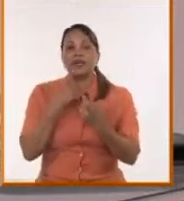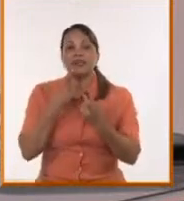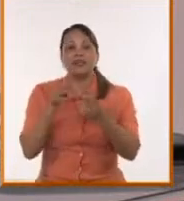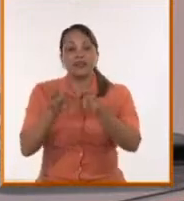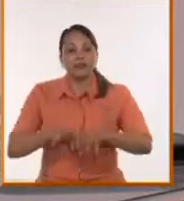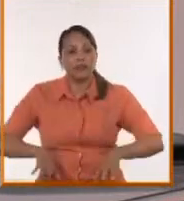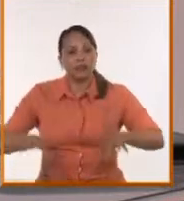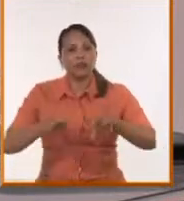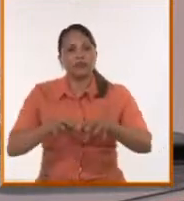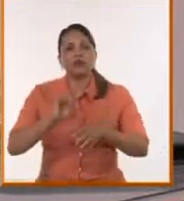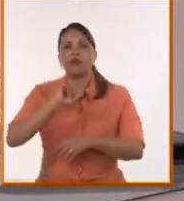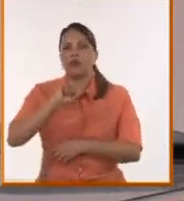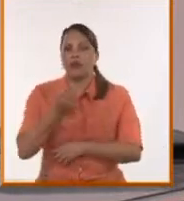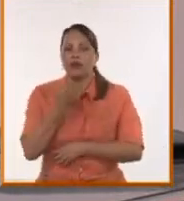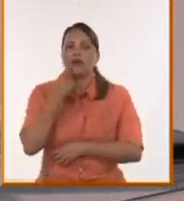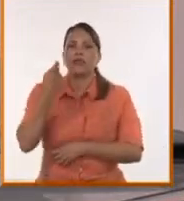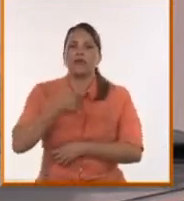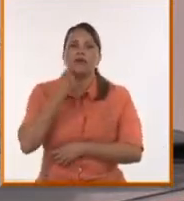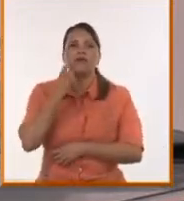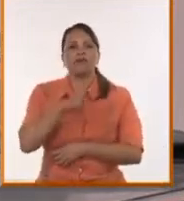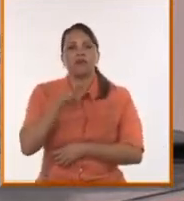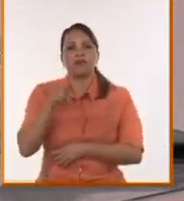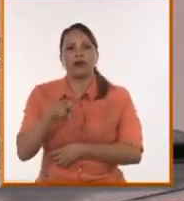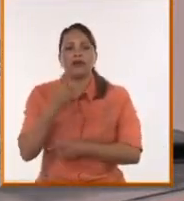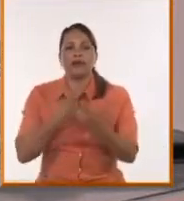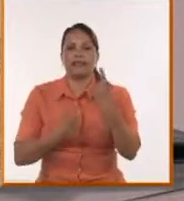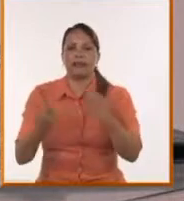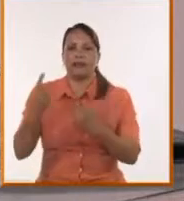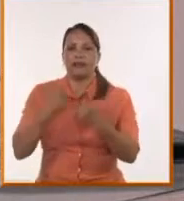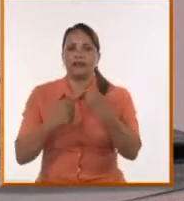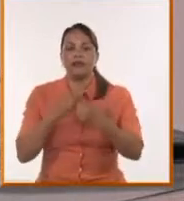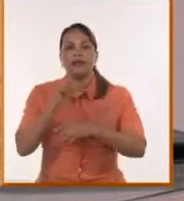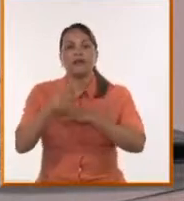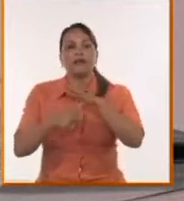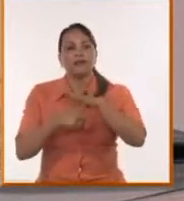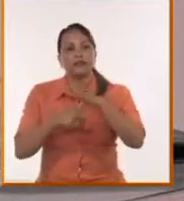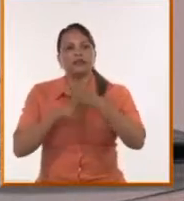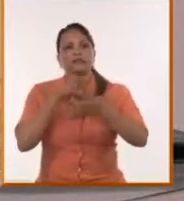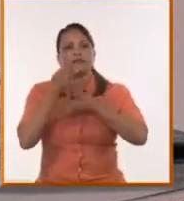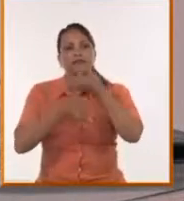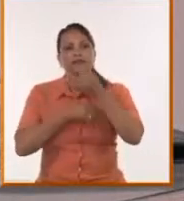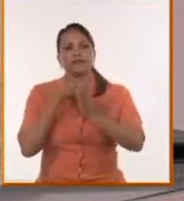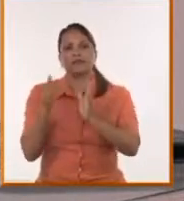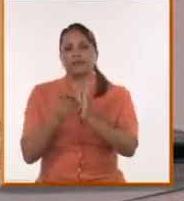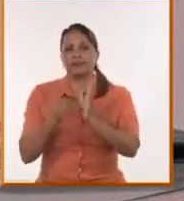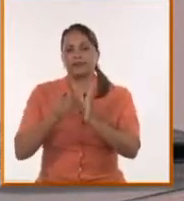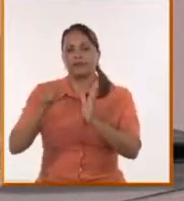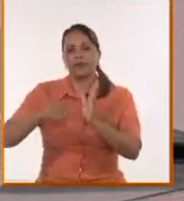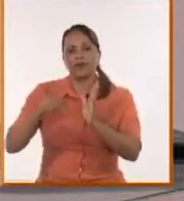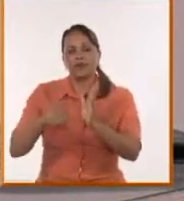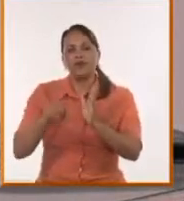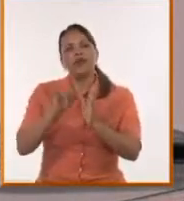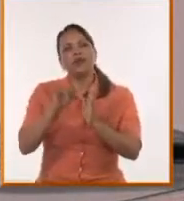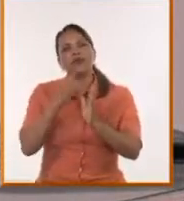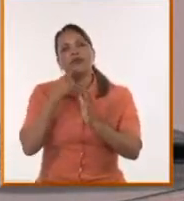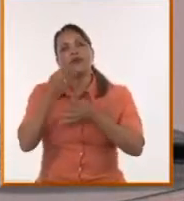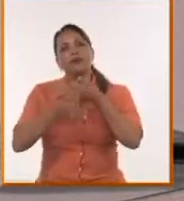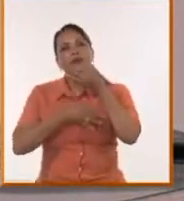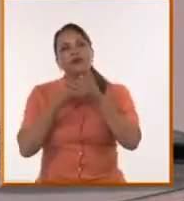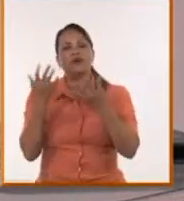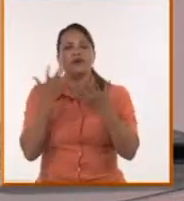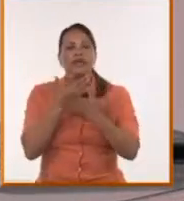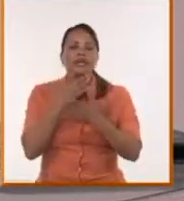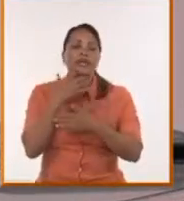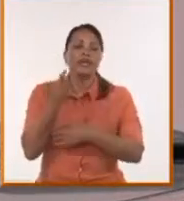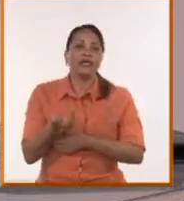seguir buscando narrativas. De eso estuvimos hablando hoy por la tarde con su presidenta Patricia Villegas, y también nos los contó desde